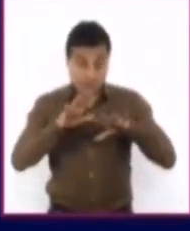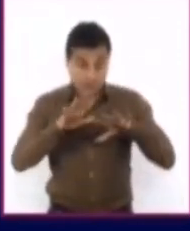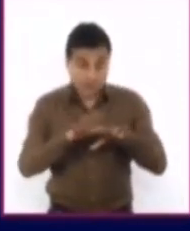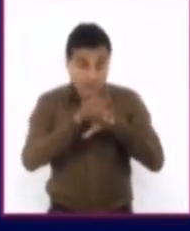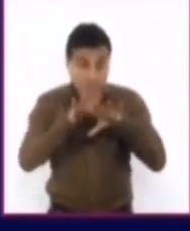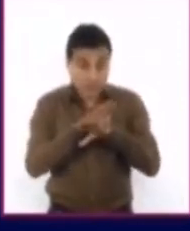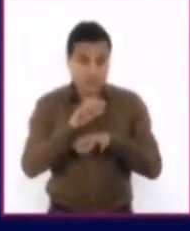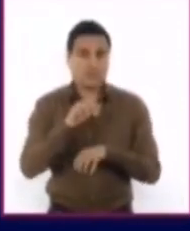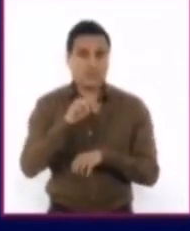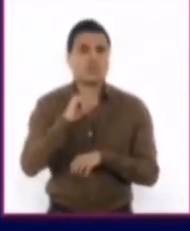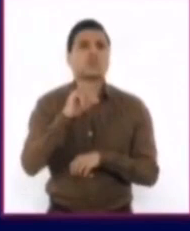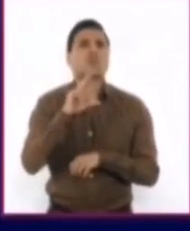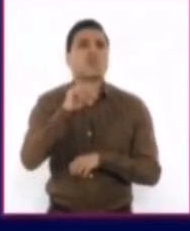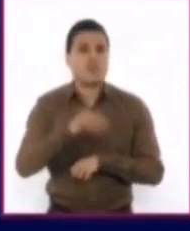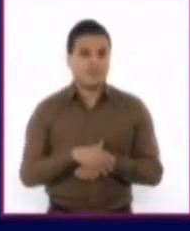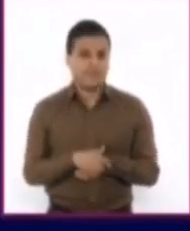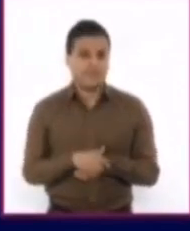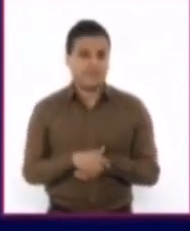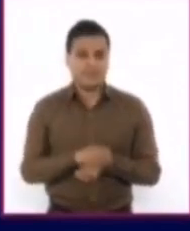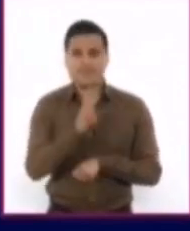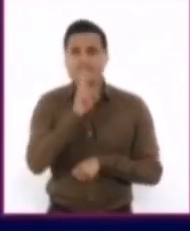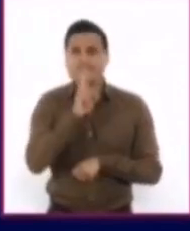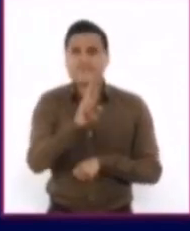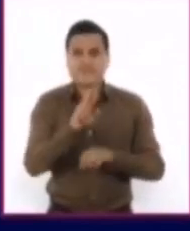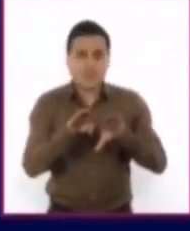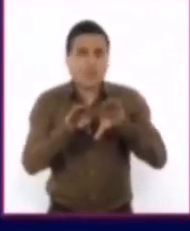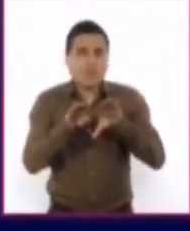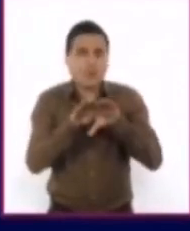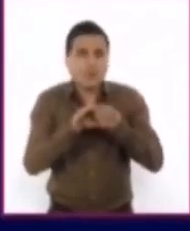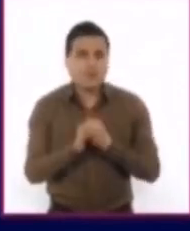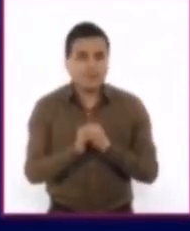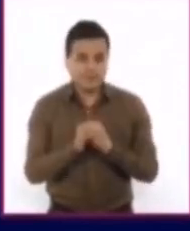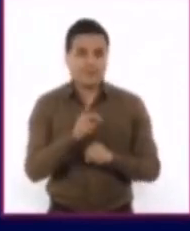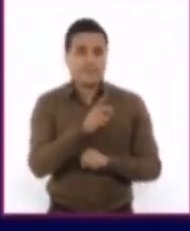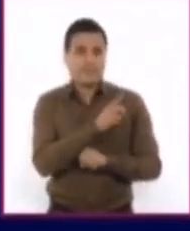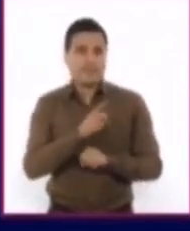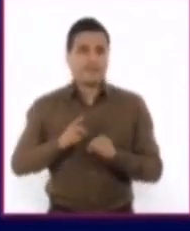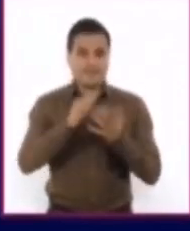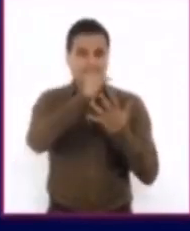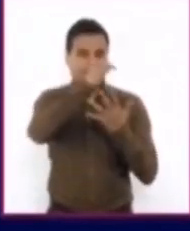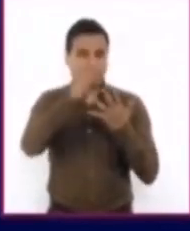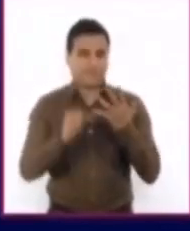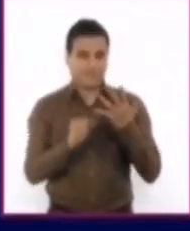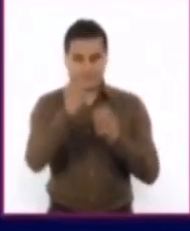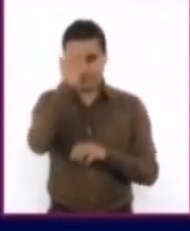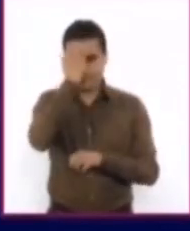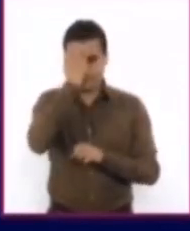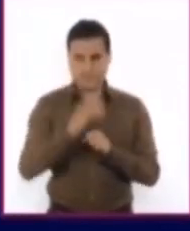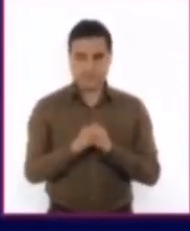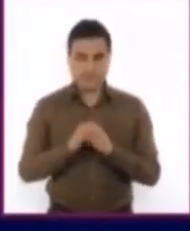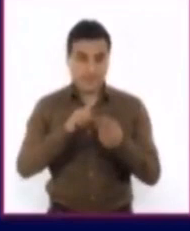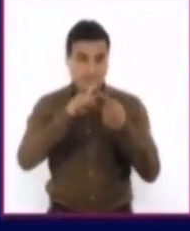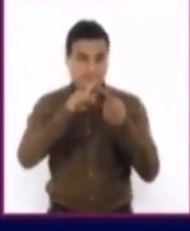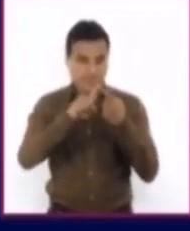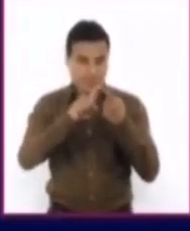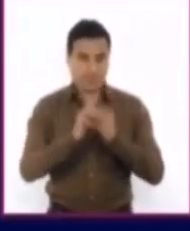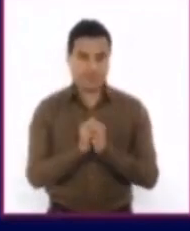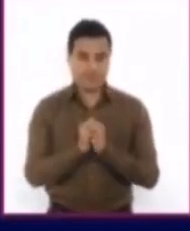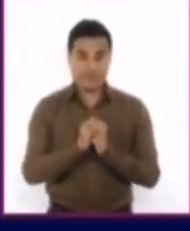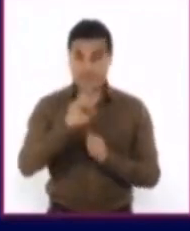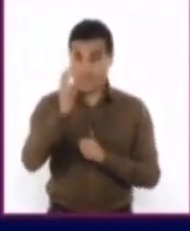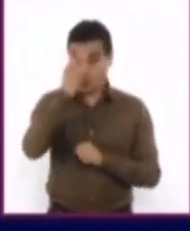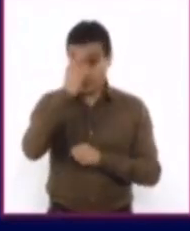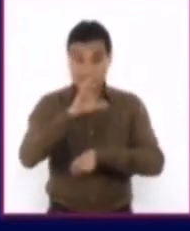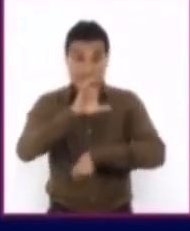fósiles. Y para responderla, se deben tomar en cuenta diferentes factores. Primero, hay que considerar que el